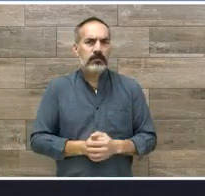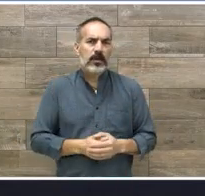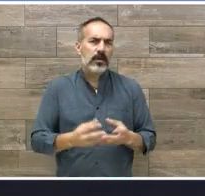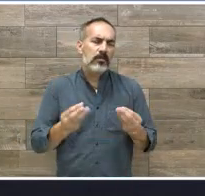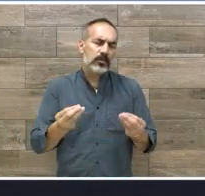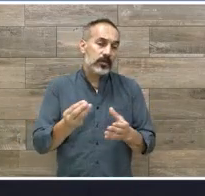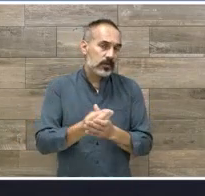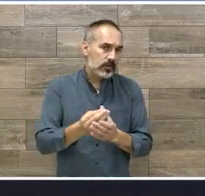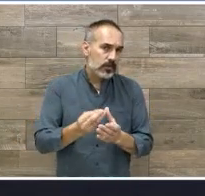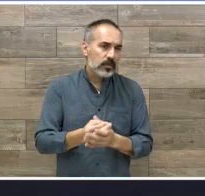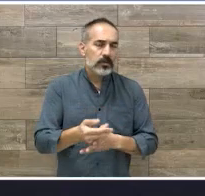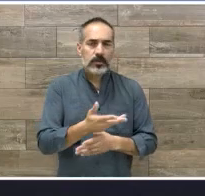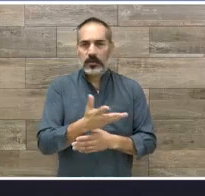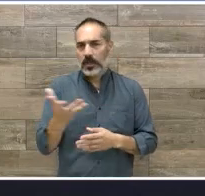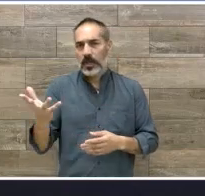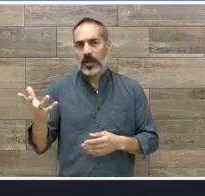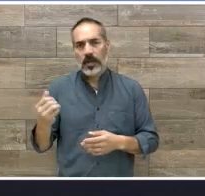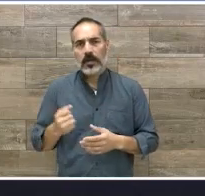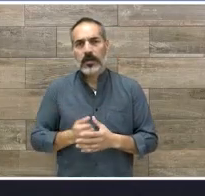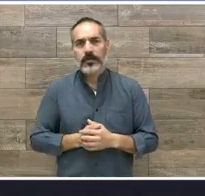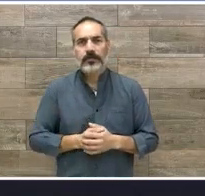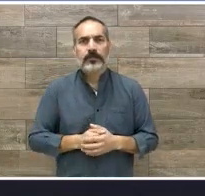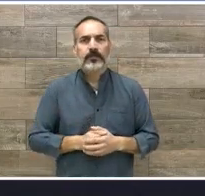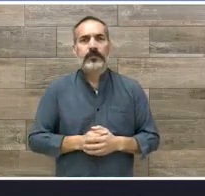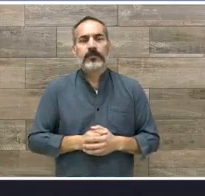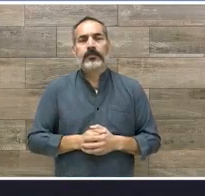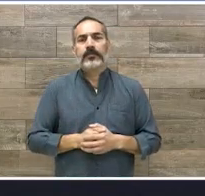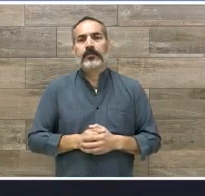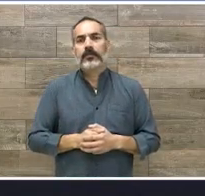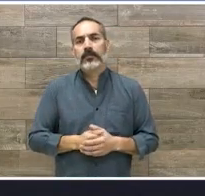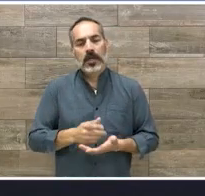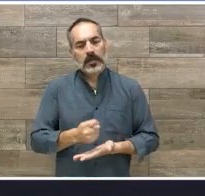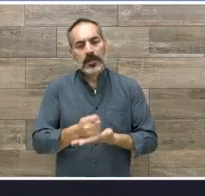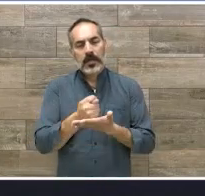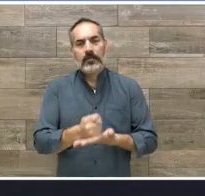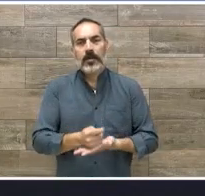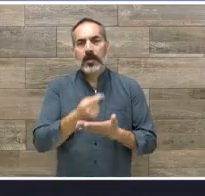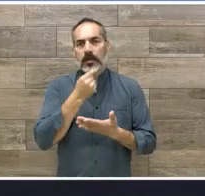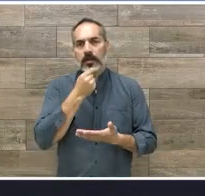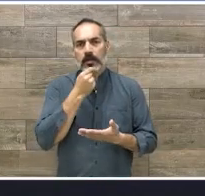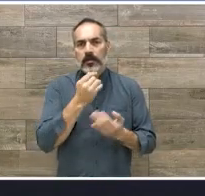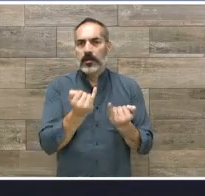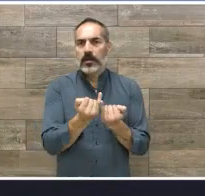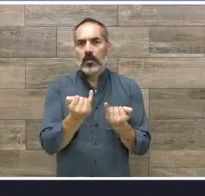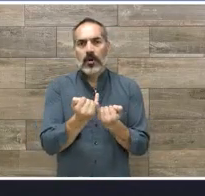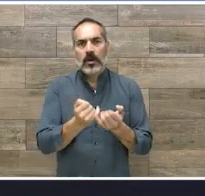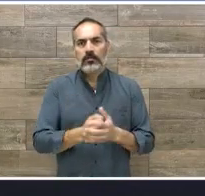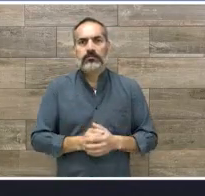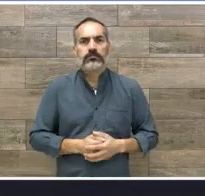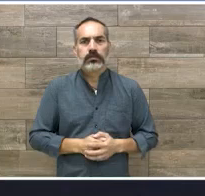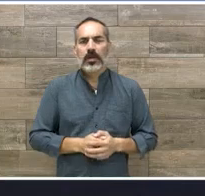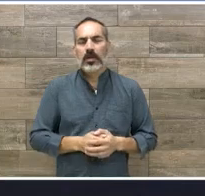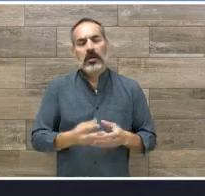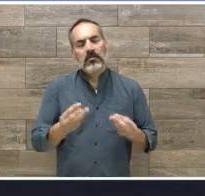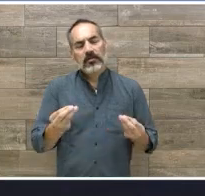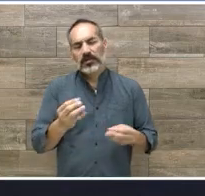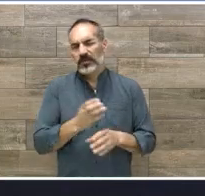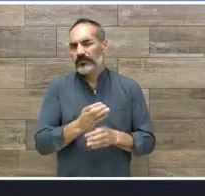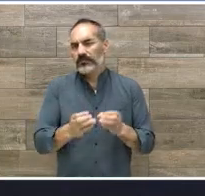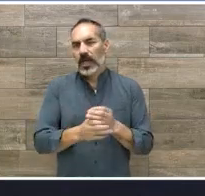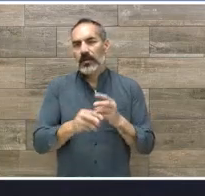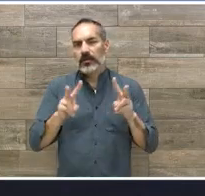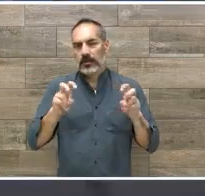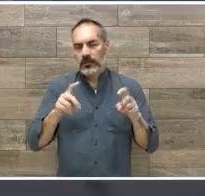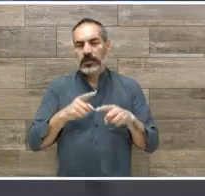cursos también encaminados a la terapia pediátrica y a la neurorehabilitación. Entre muchos otros temas, ha